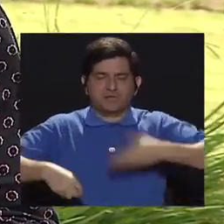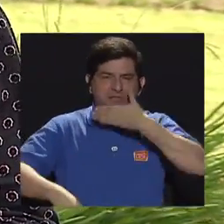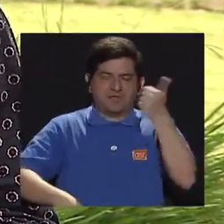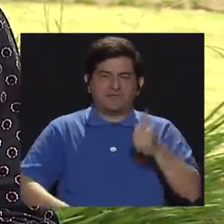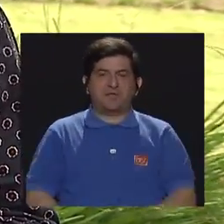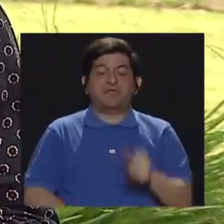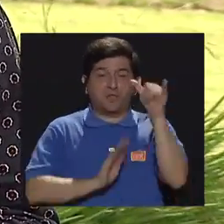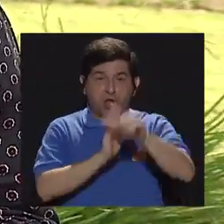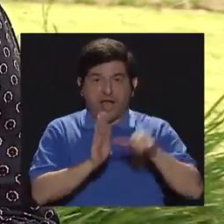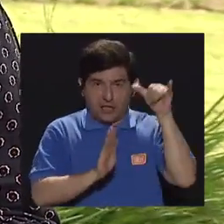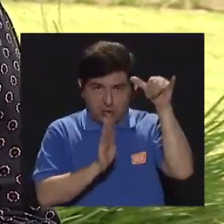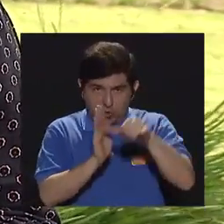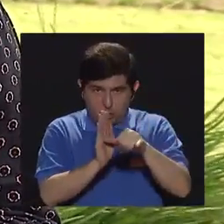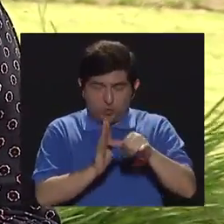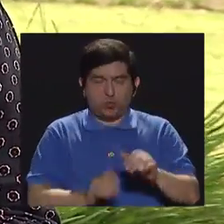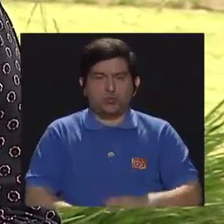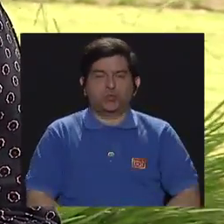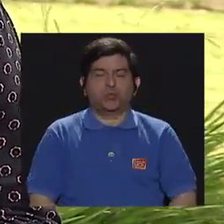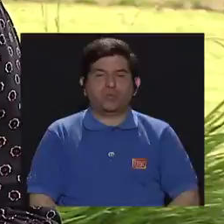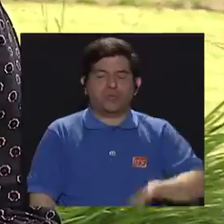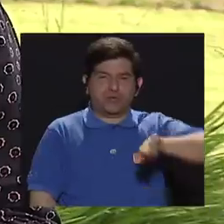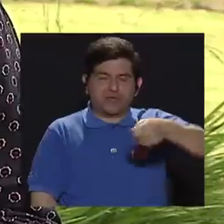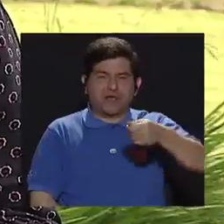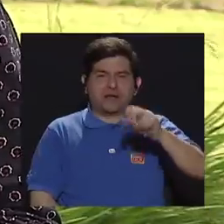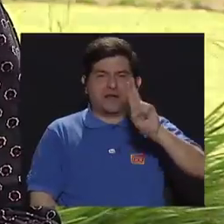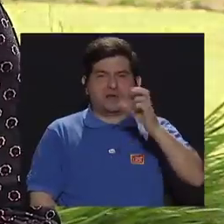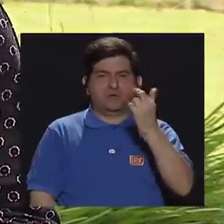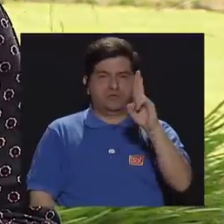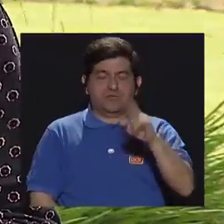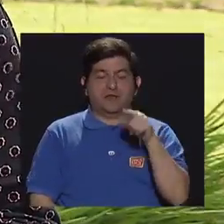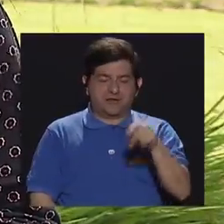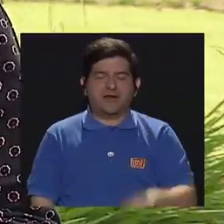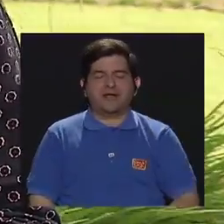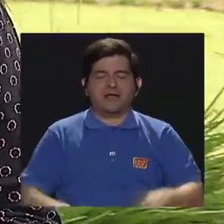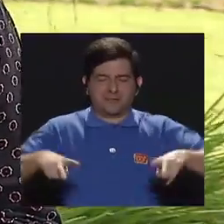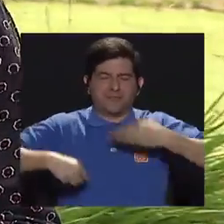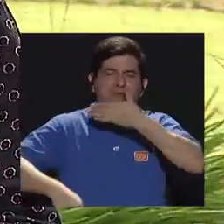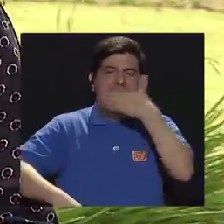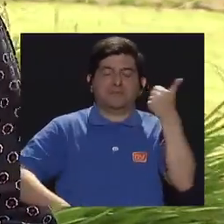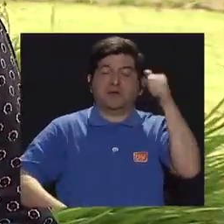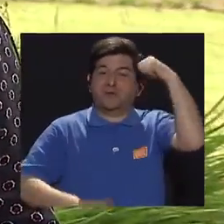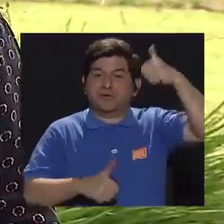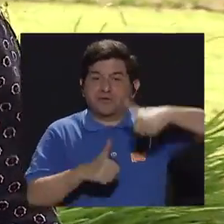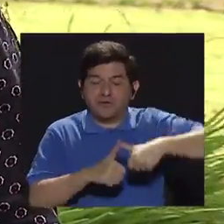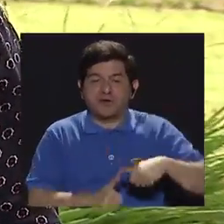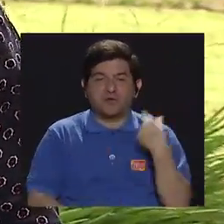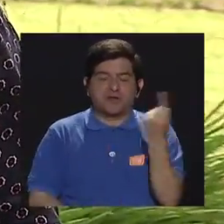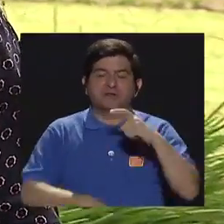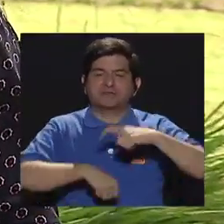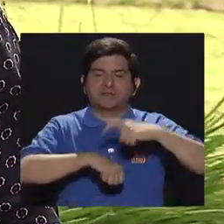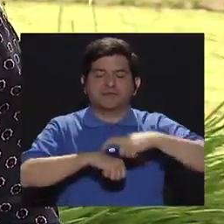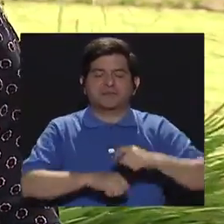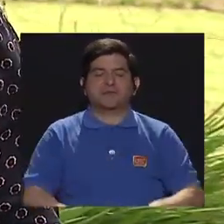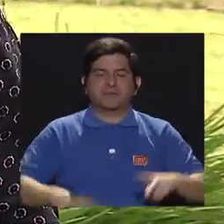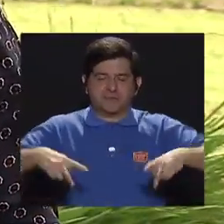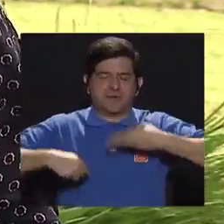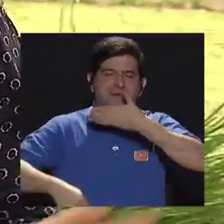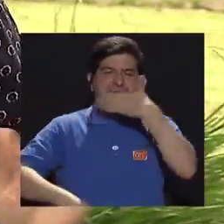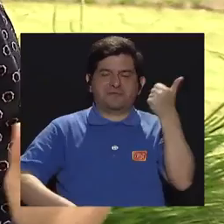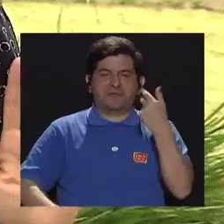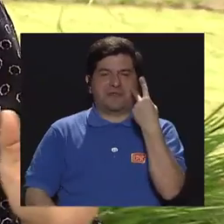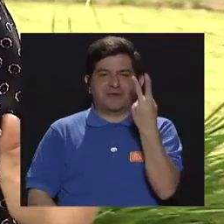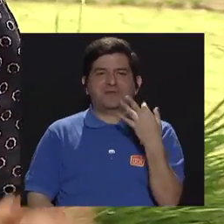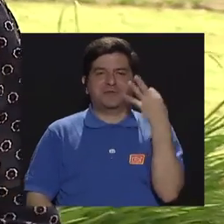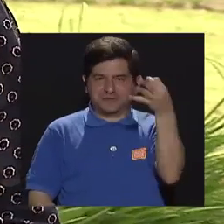Mejor en el canal de YouTube de Canal UCR en la pestaña Vivir Mejor. Y recuerde que siempre hay tiempo para vivir mejor.